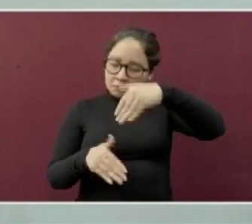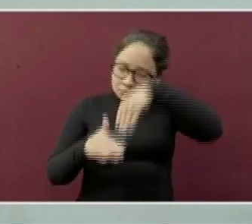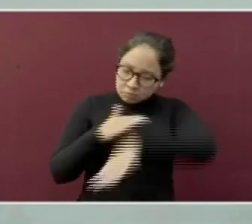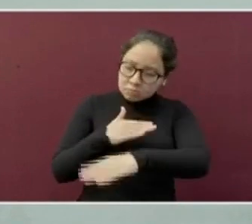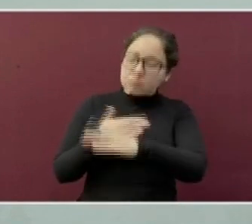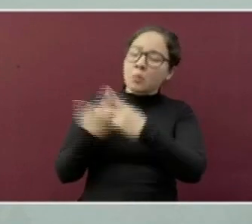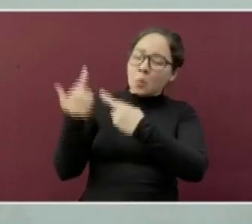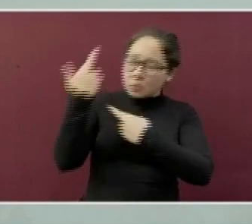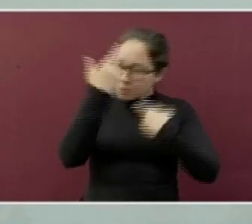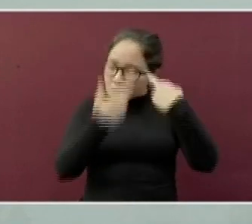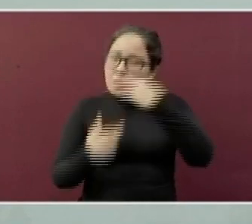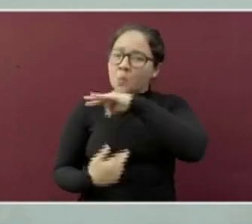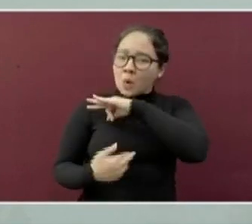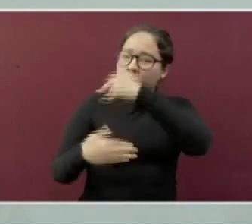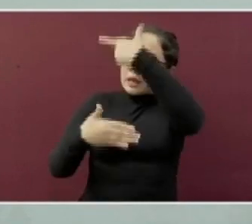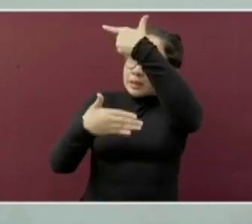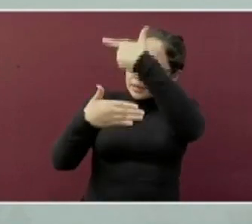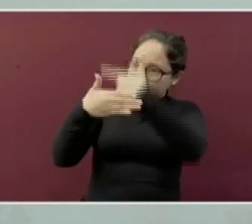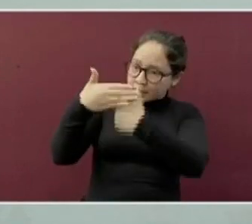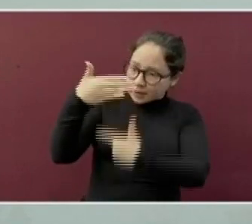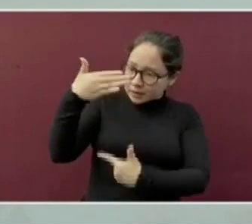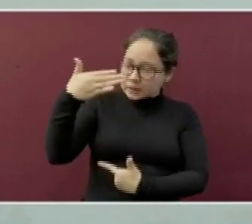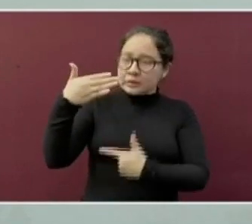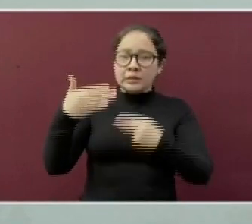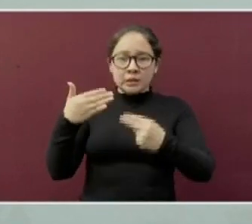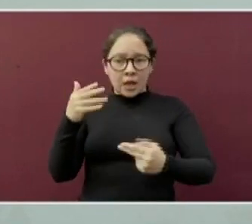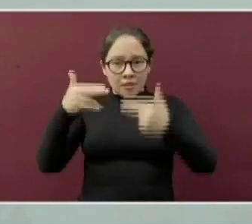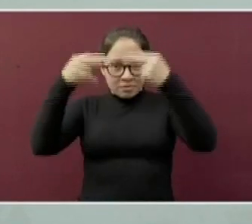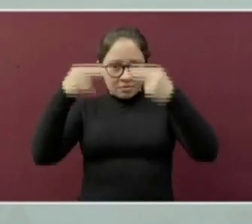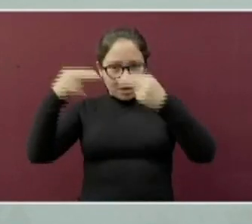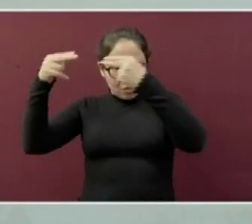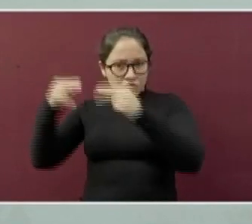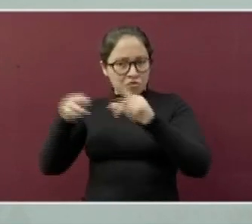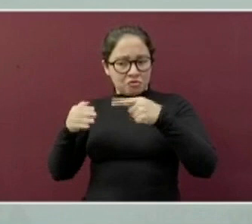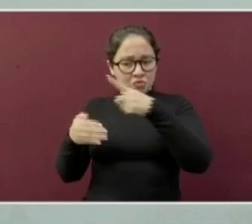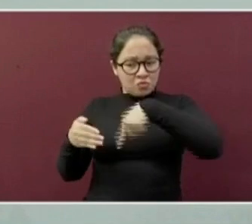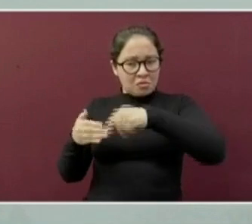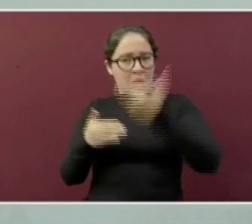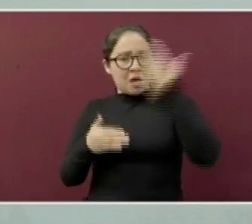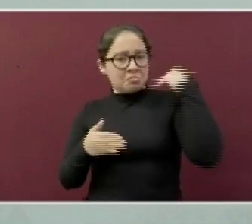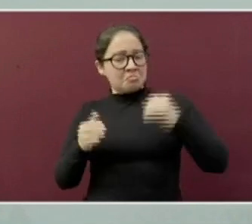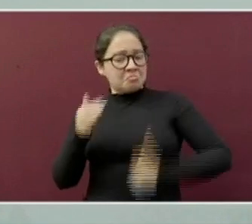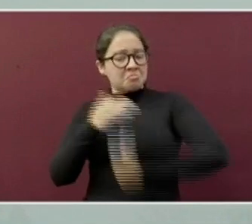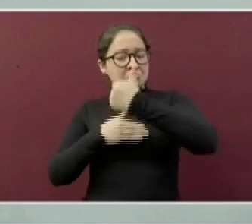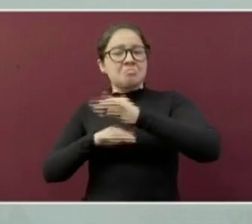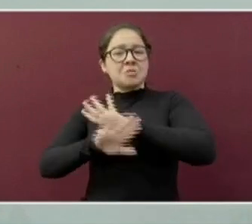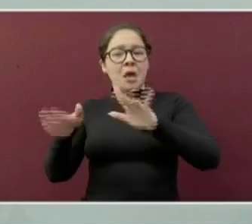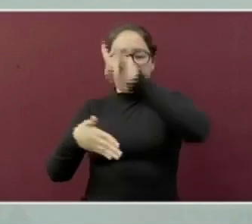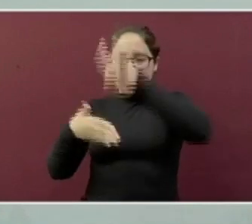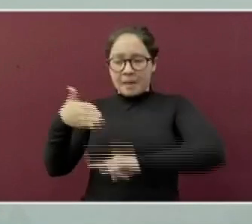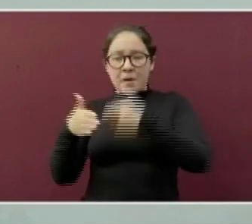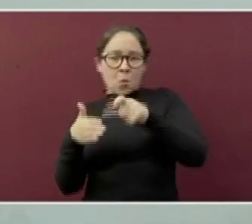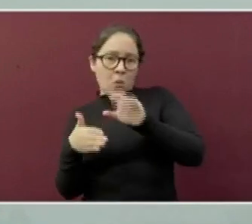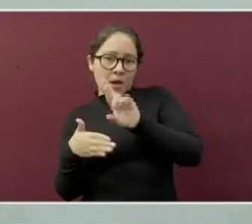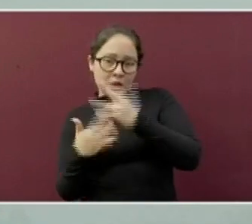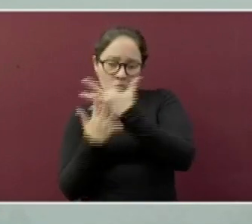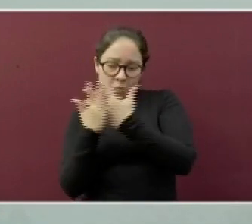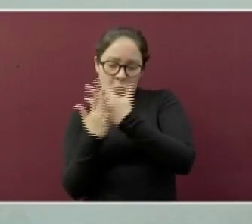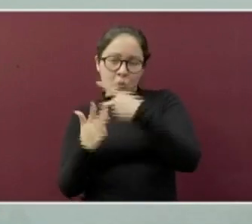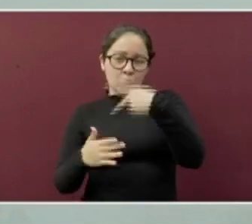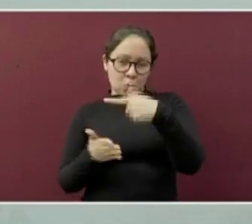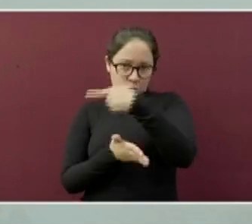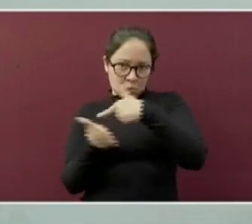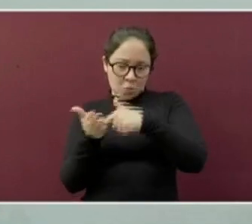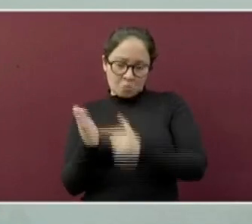el listado de establecimientos que han obtenido su cartel con código QR en su municipio